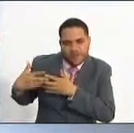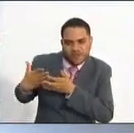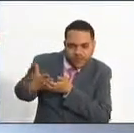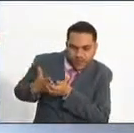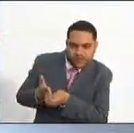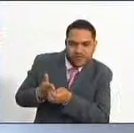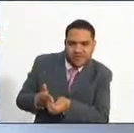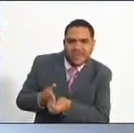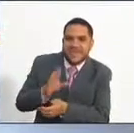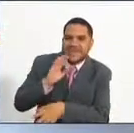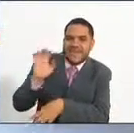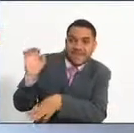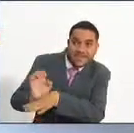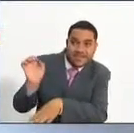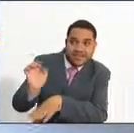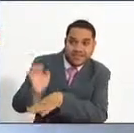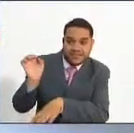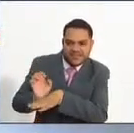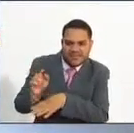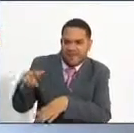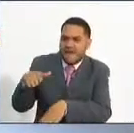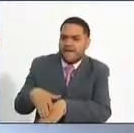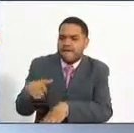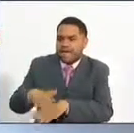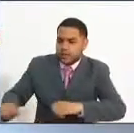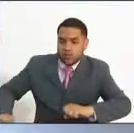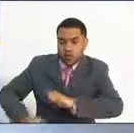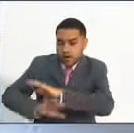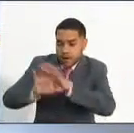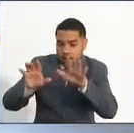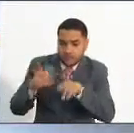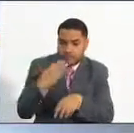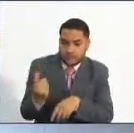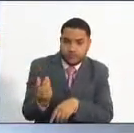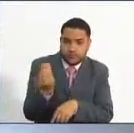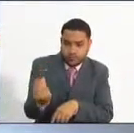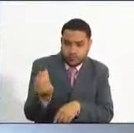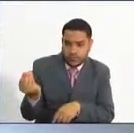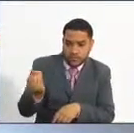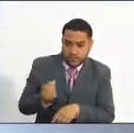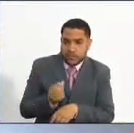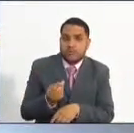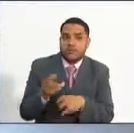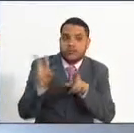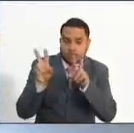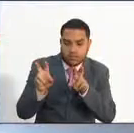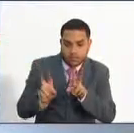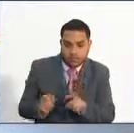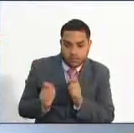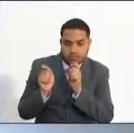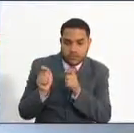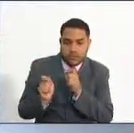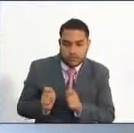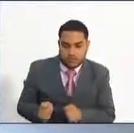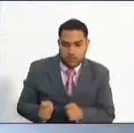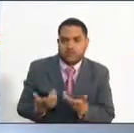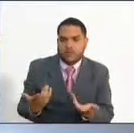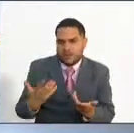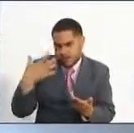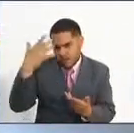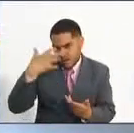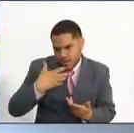entidad, determinado con claridad la OPEC, definiendo los ejes temáticos que serán la base para las pruebas.